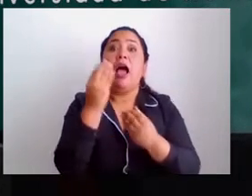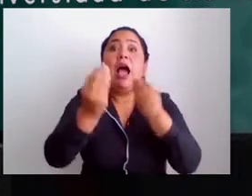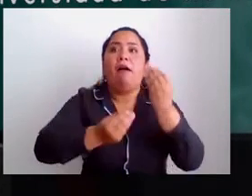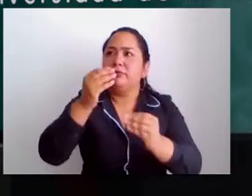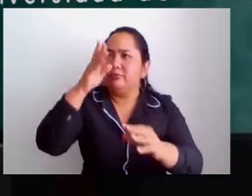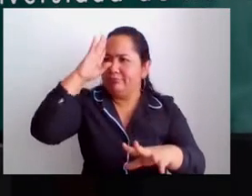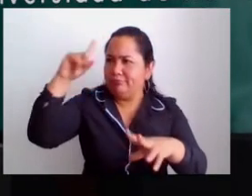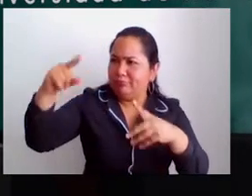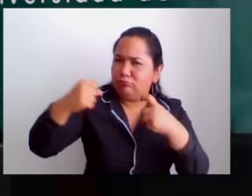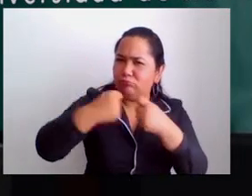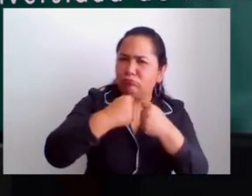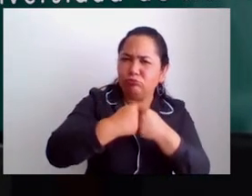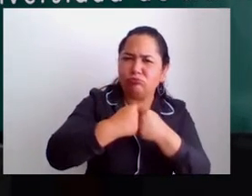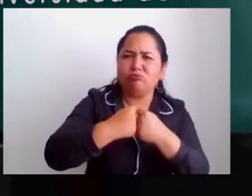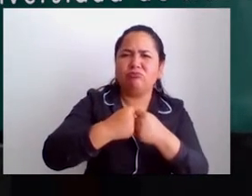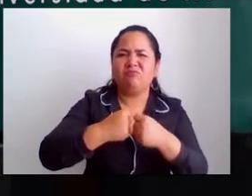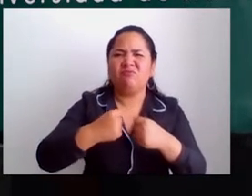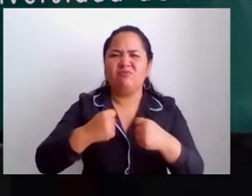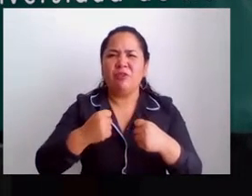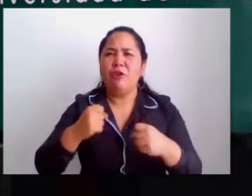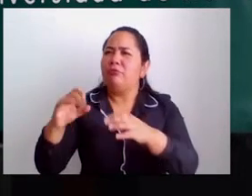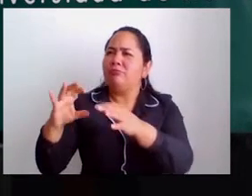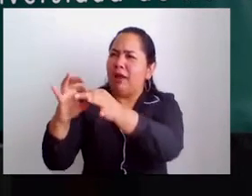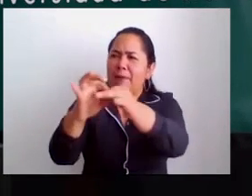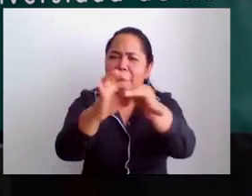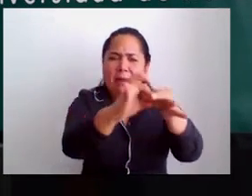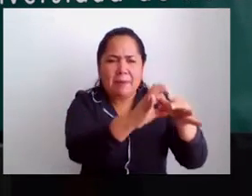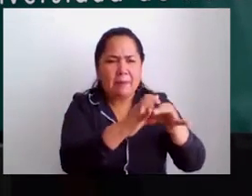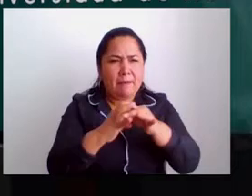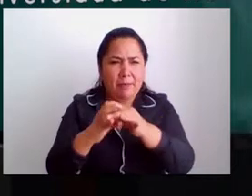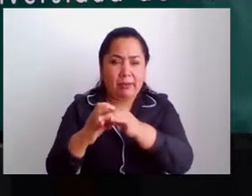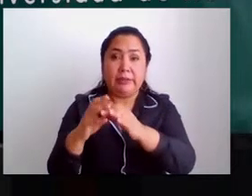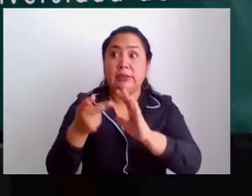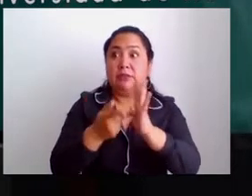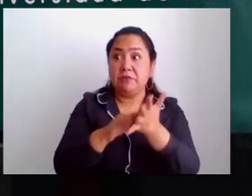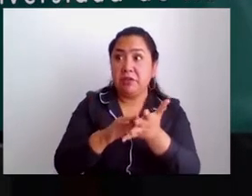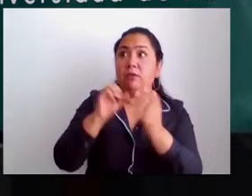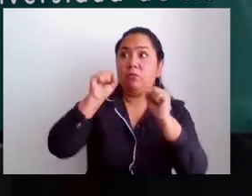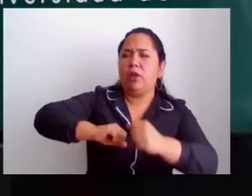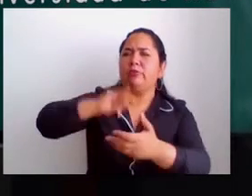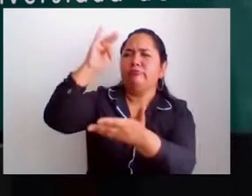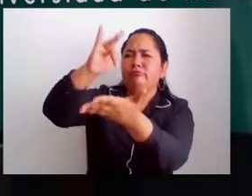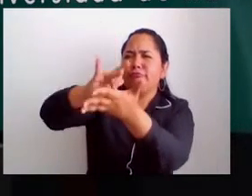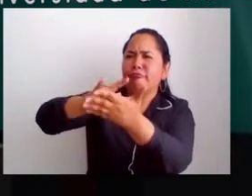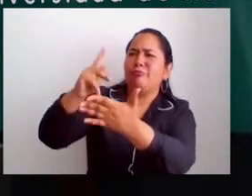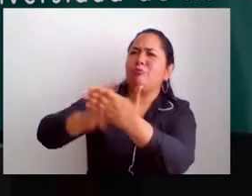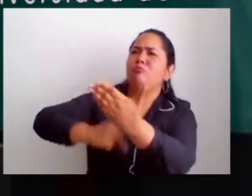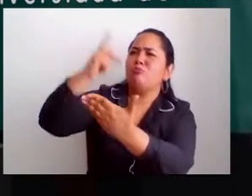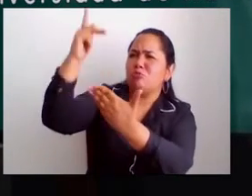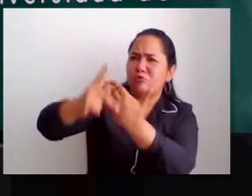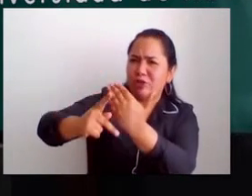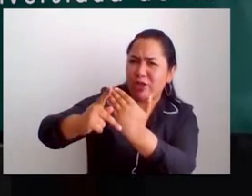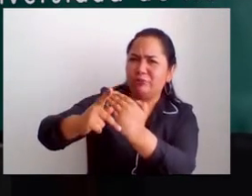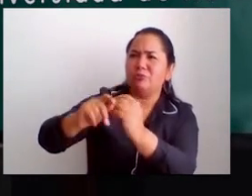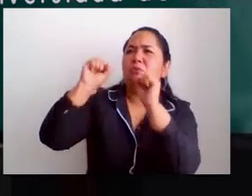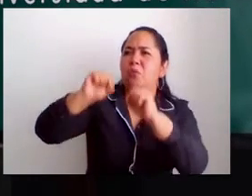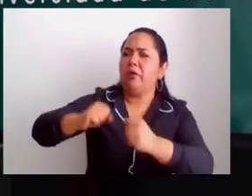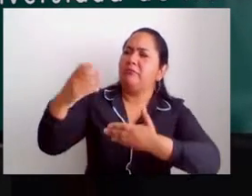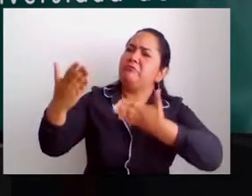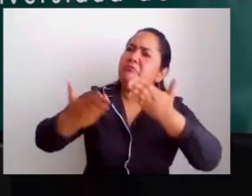unos convenios y a establecer aliados estratégicos que nos permitan no solamente involucrarnos en proyectos, sino presentar